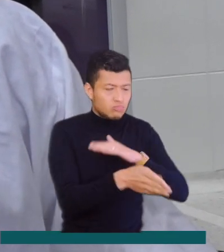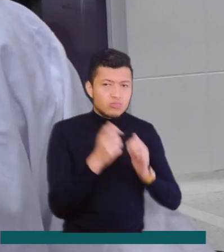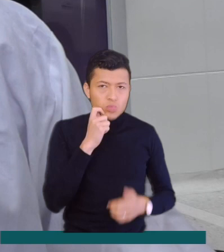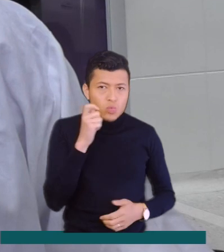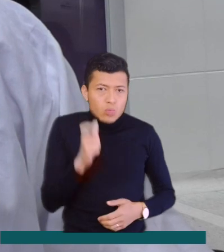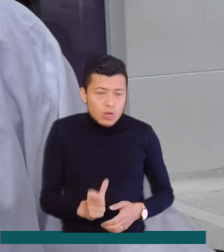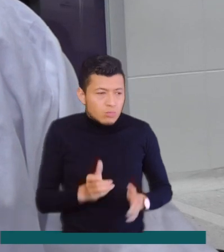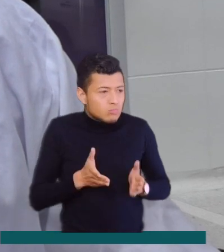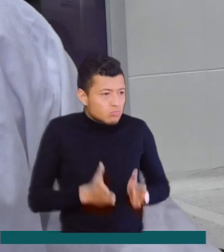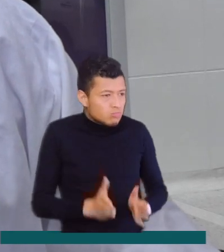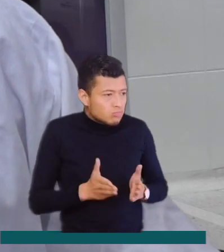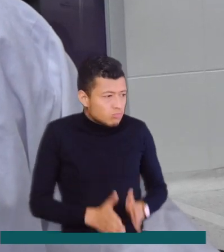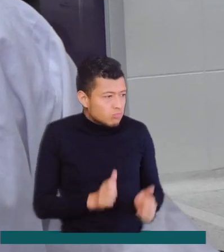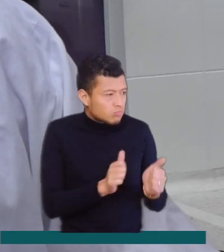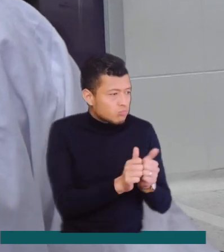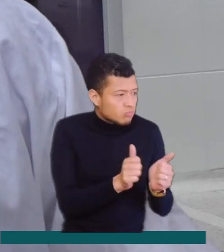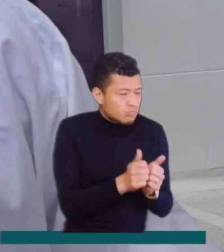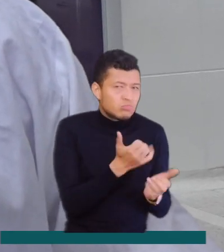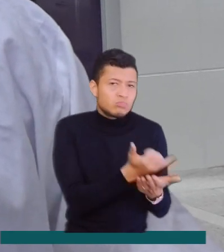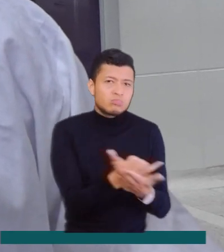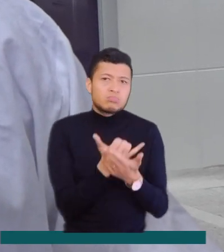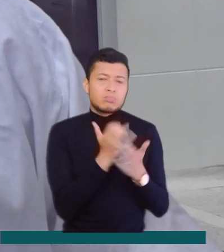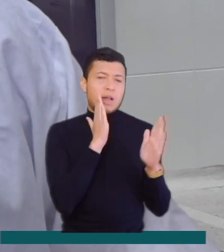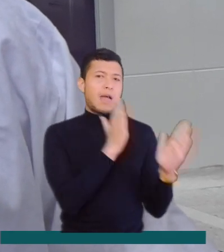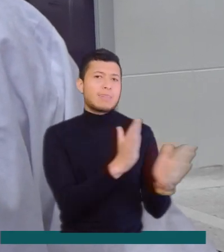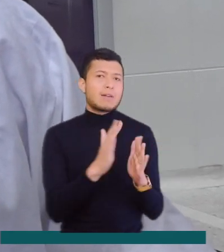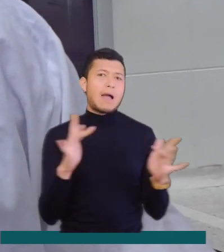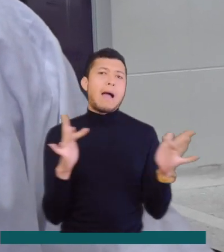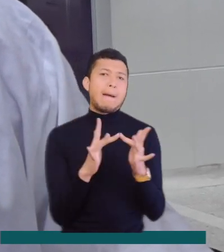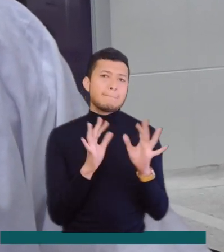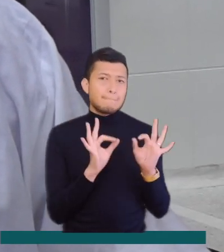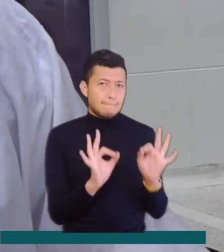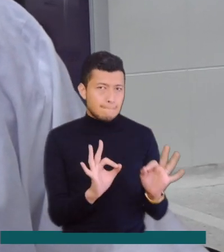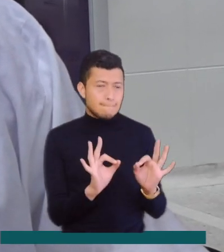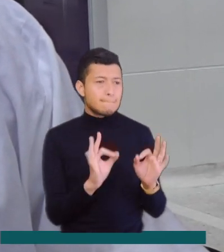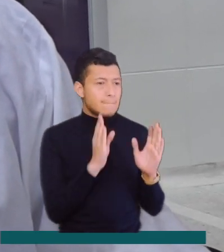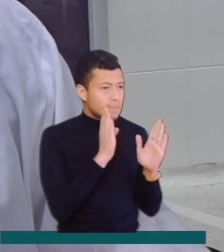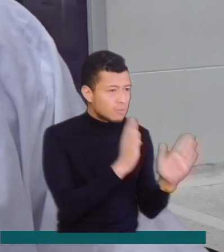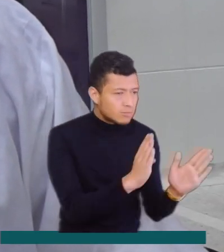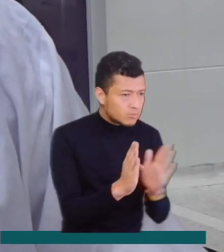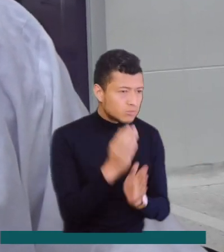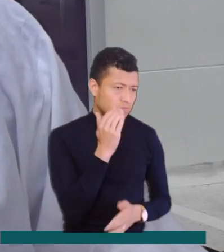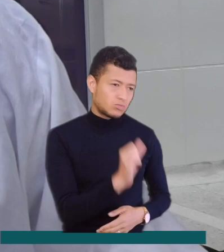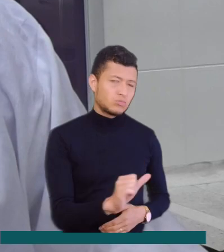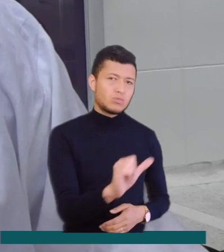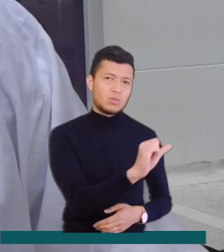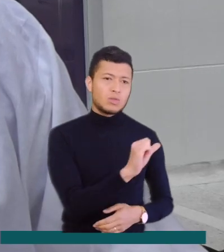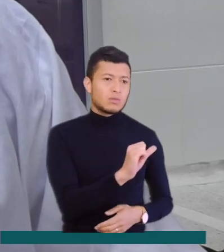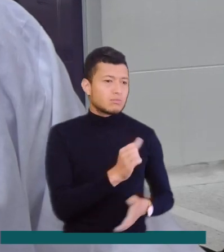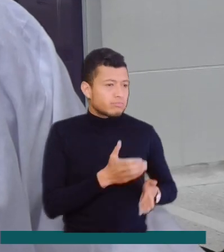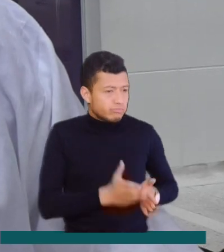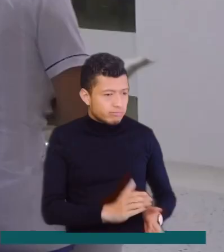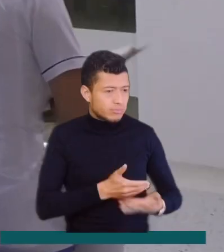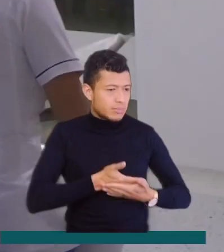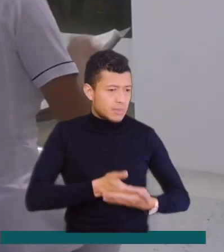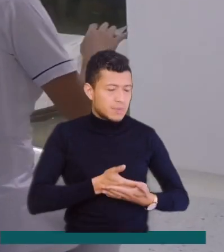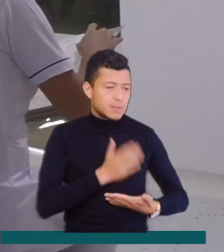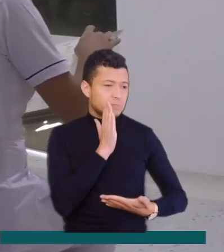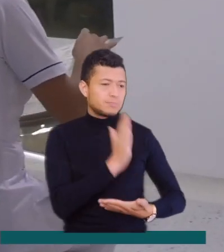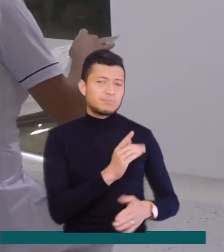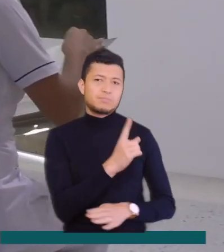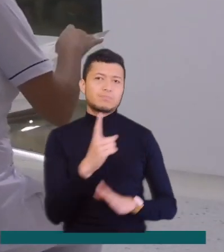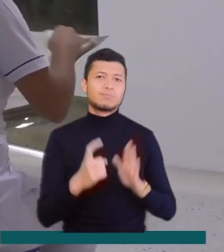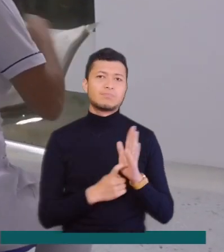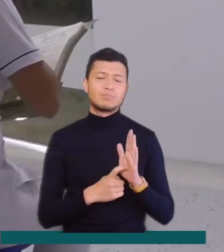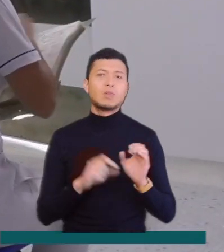humanizado con una atención adecuada e idónea para ella y su recién nacido. Se